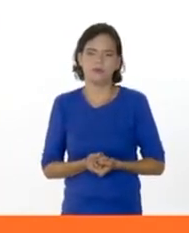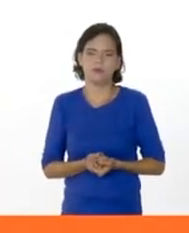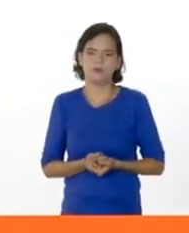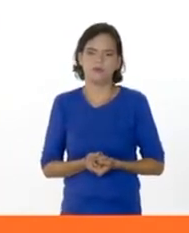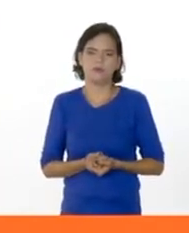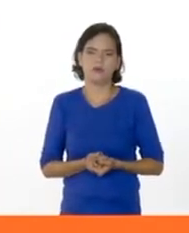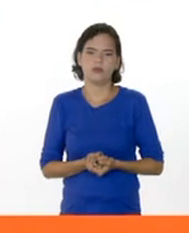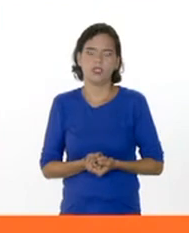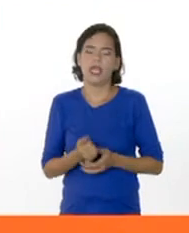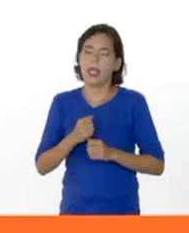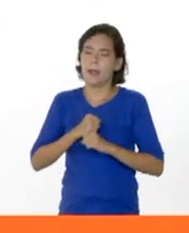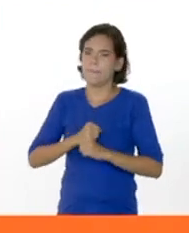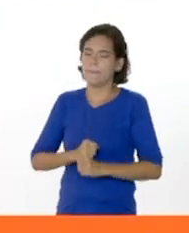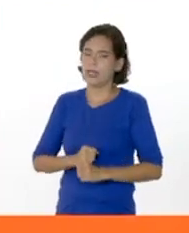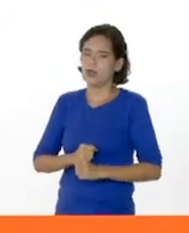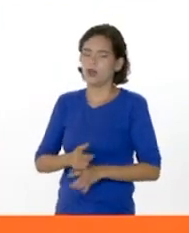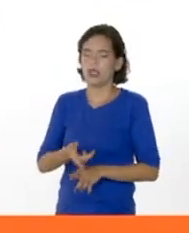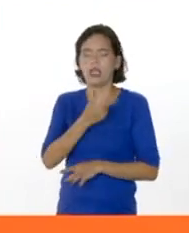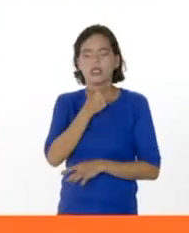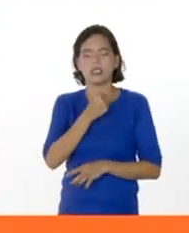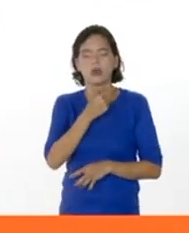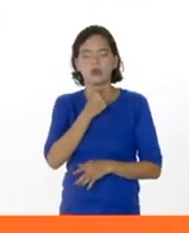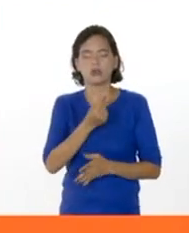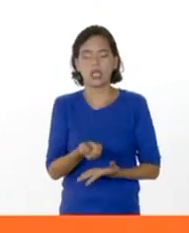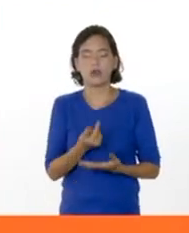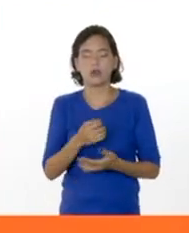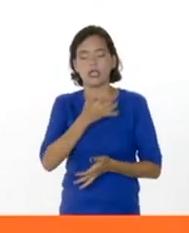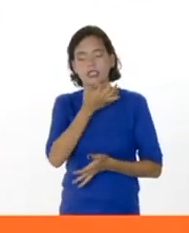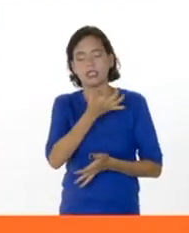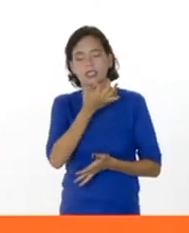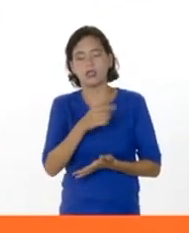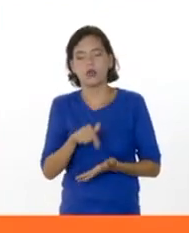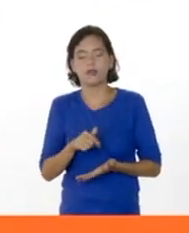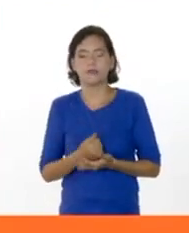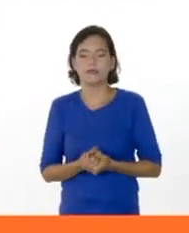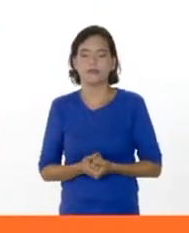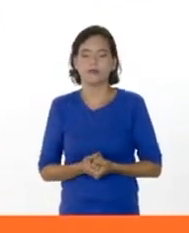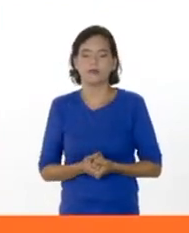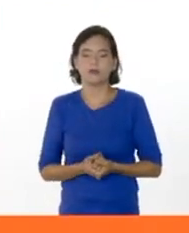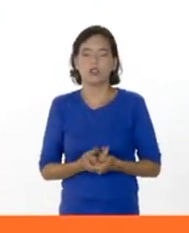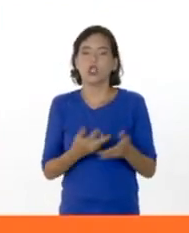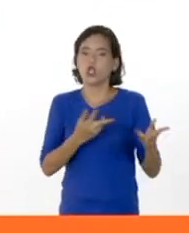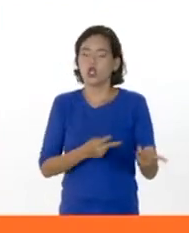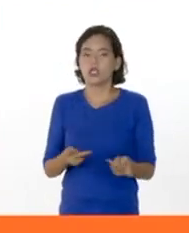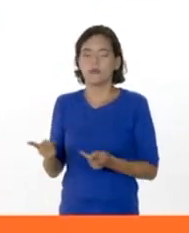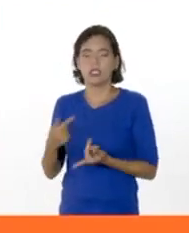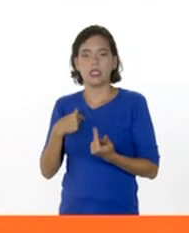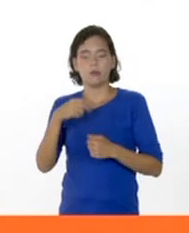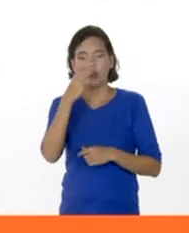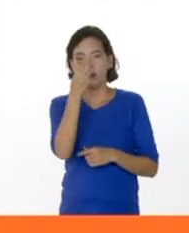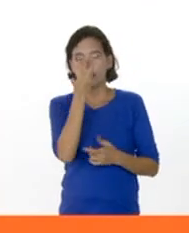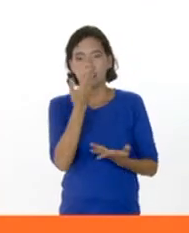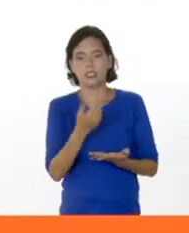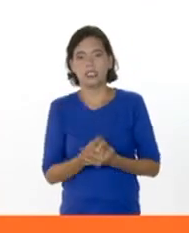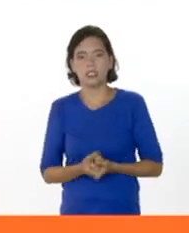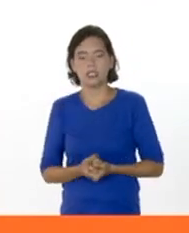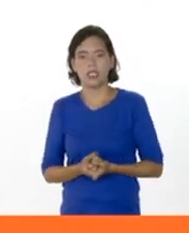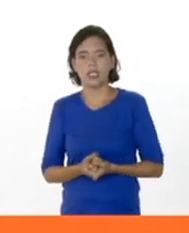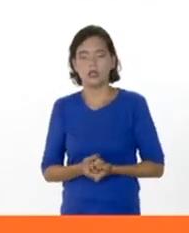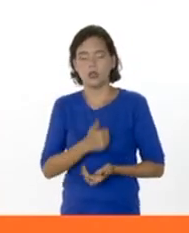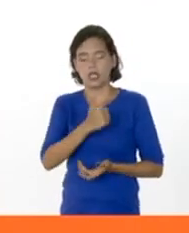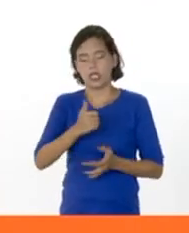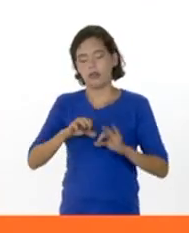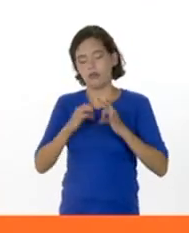espero que les haya servido de gran provecho la tarde de hoy. Les invitamos a visitar nuestra página de Cada